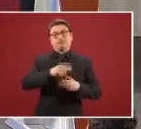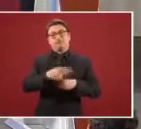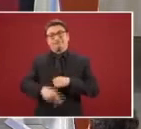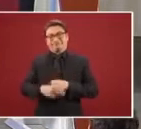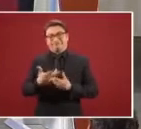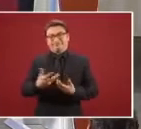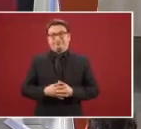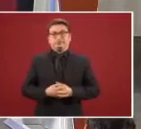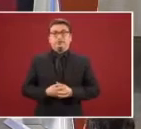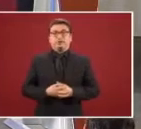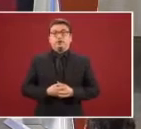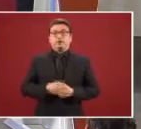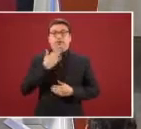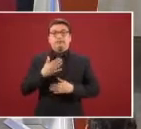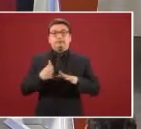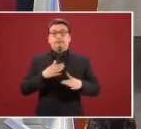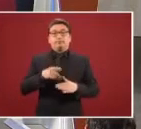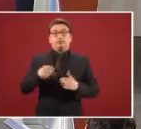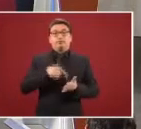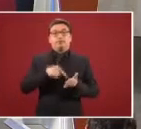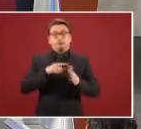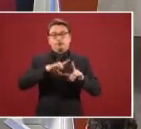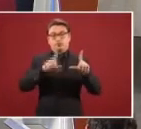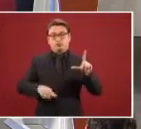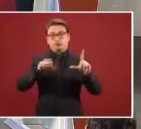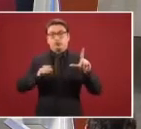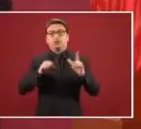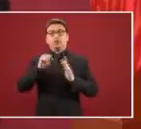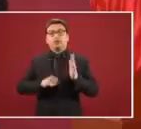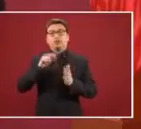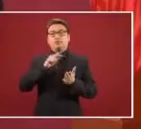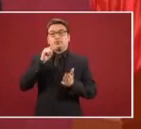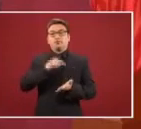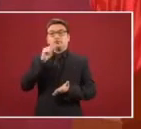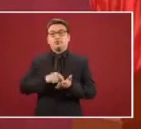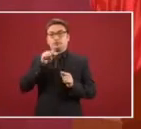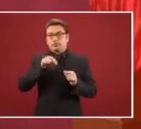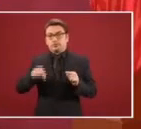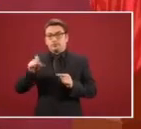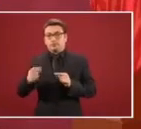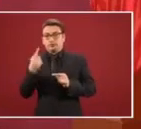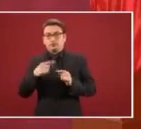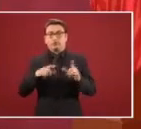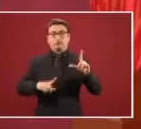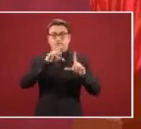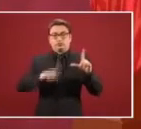Bueno, se instalaron 21 puntos en la frontera sur y 20 en la frontera norte para hacer las revisiones correspondientes,